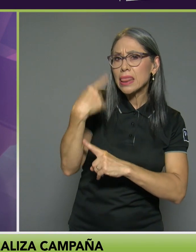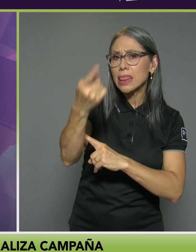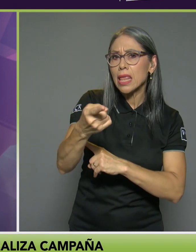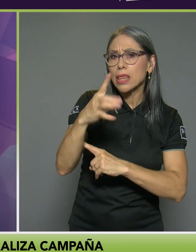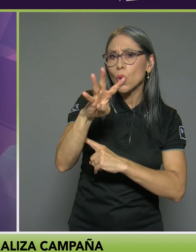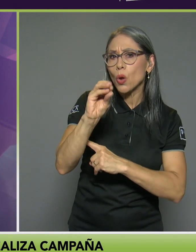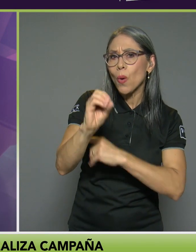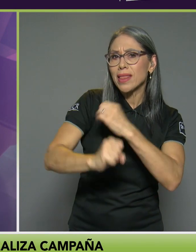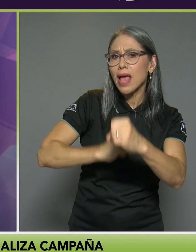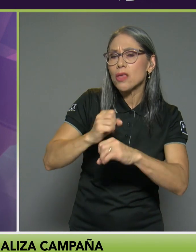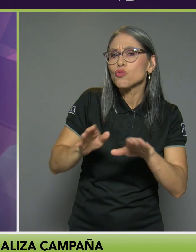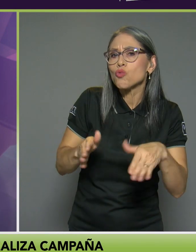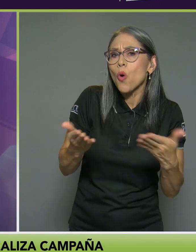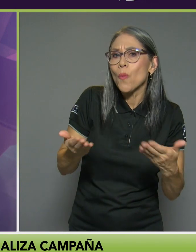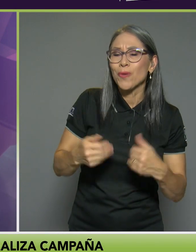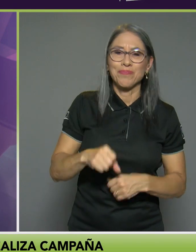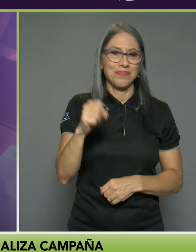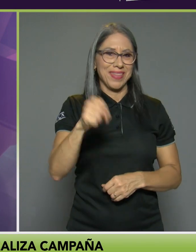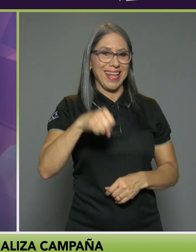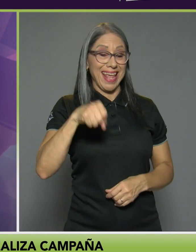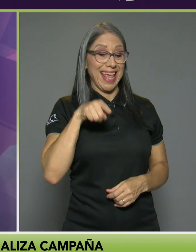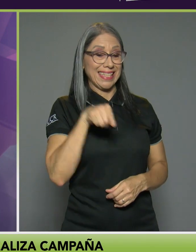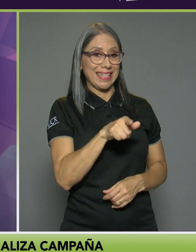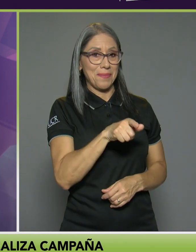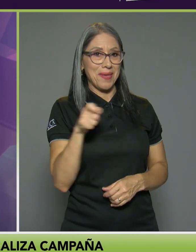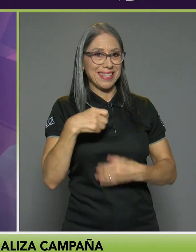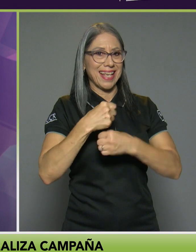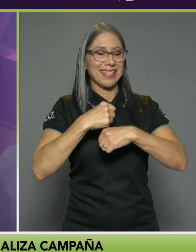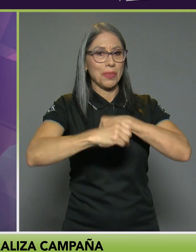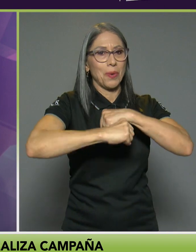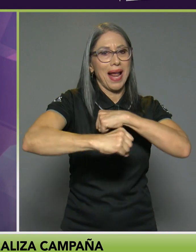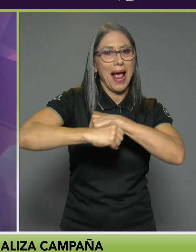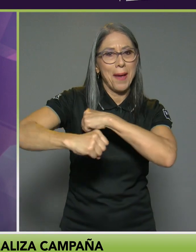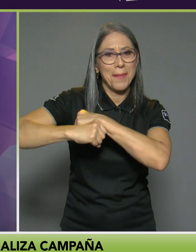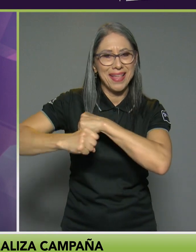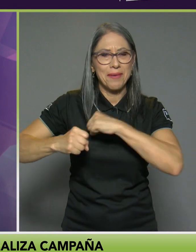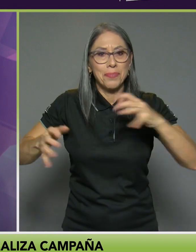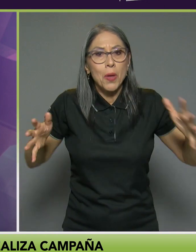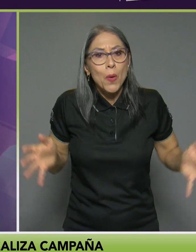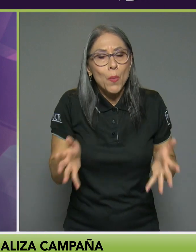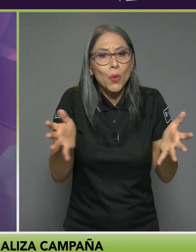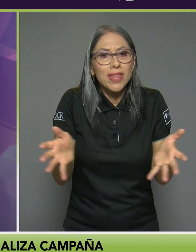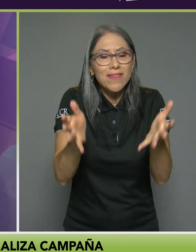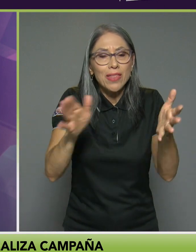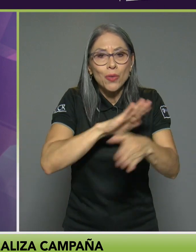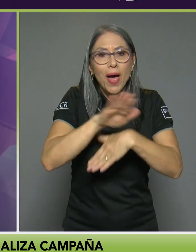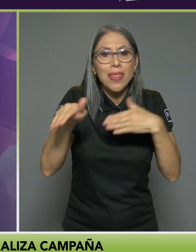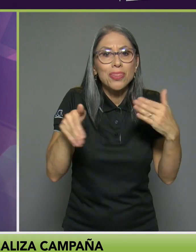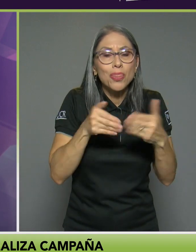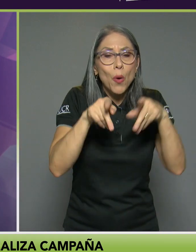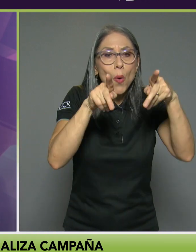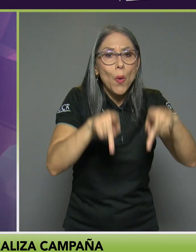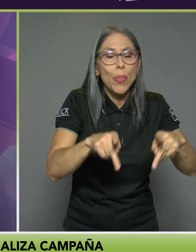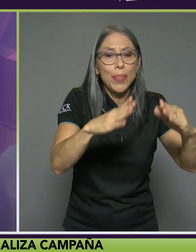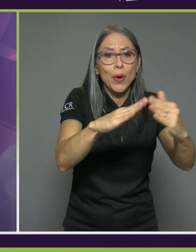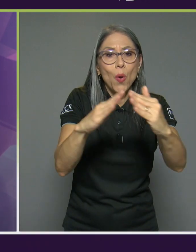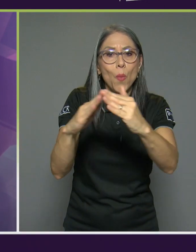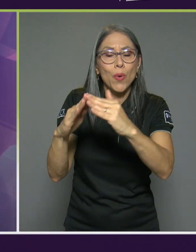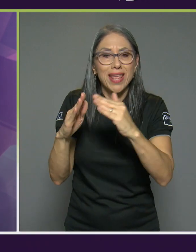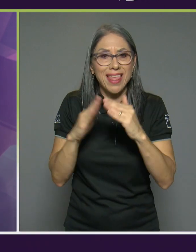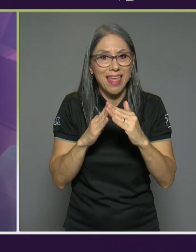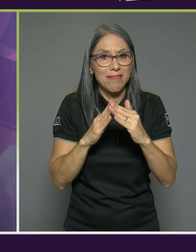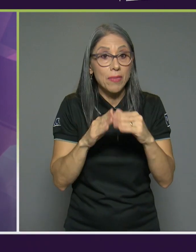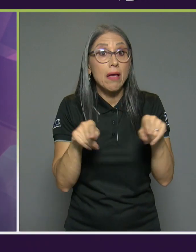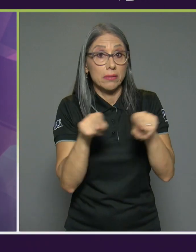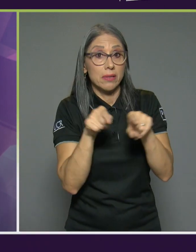estamos realizando esta campaña un poco motivando a toda la comunidad y cuando hablamos de comunidad también tenemos que